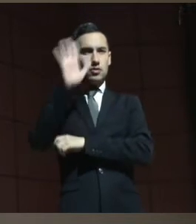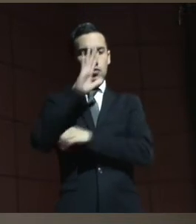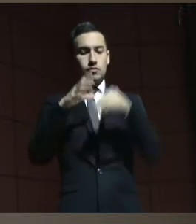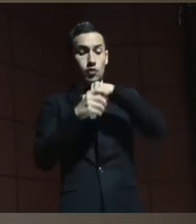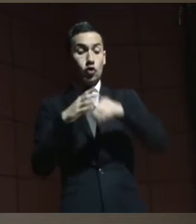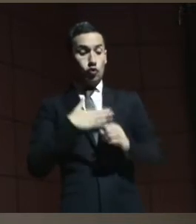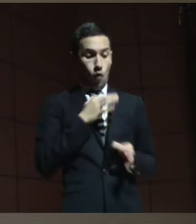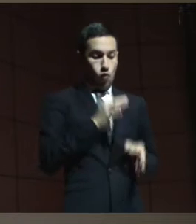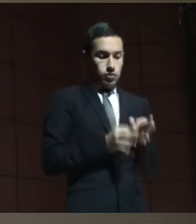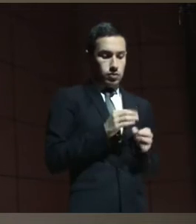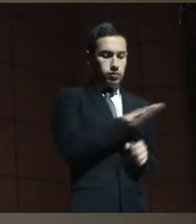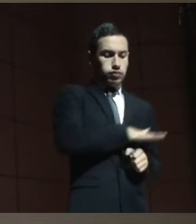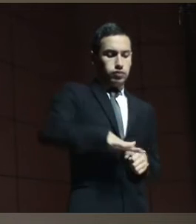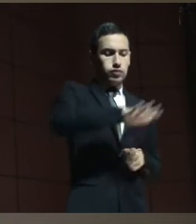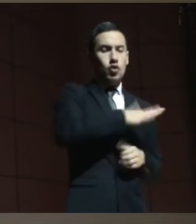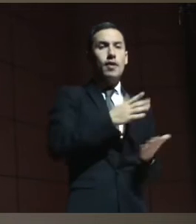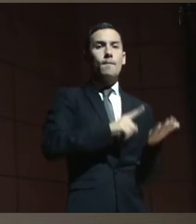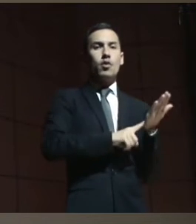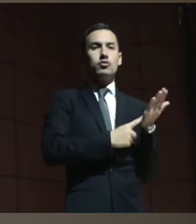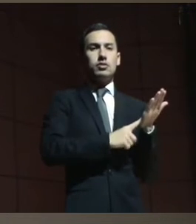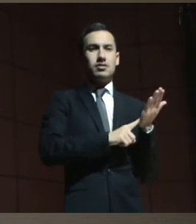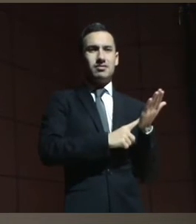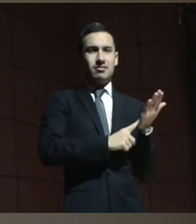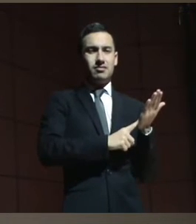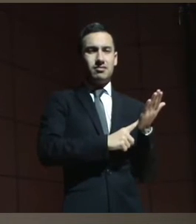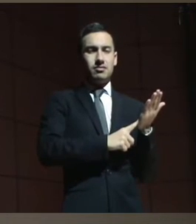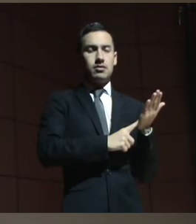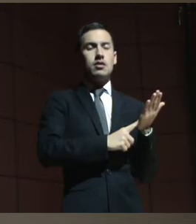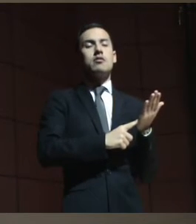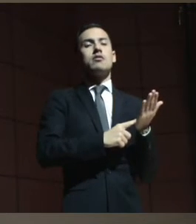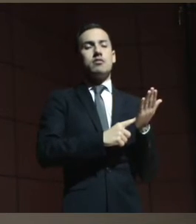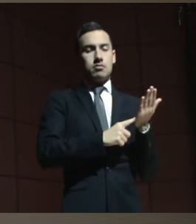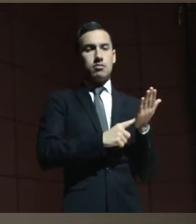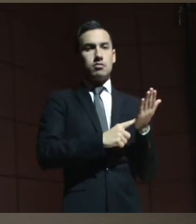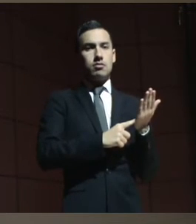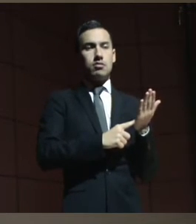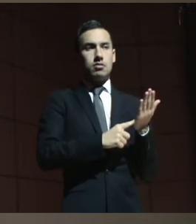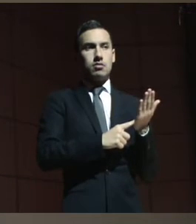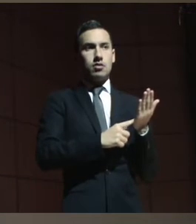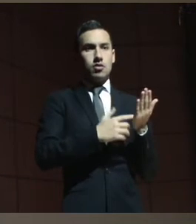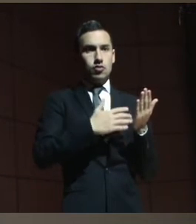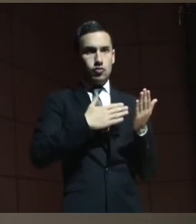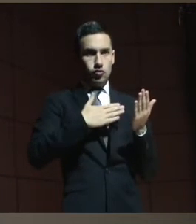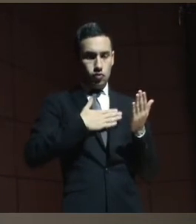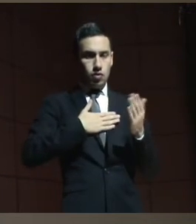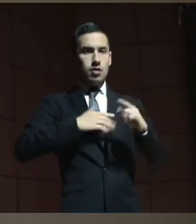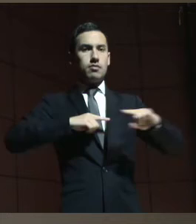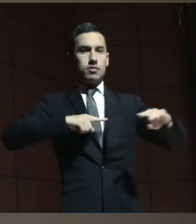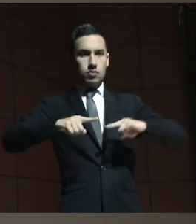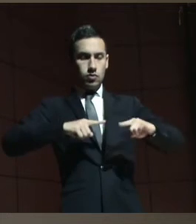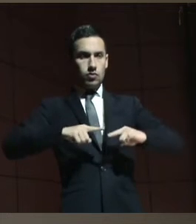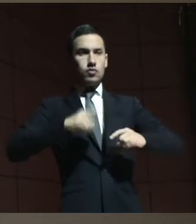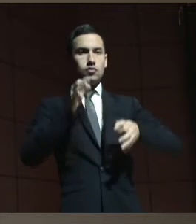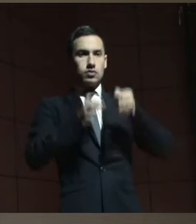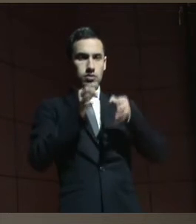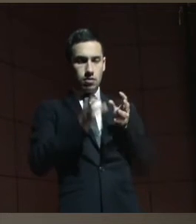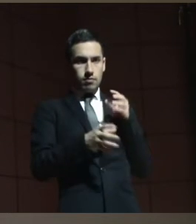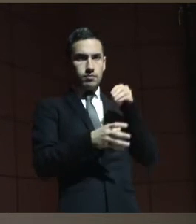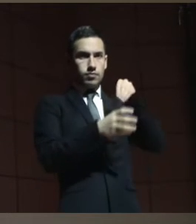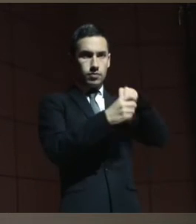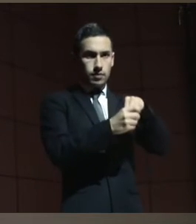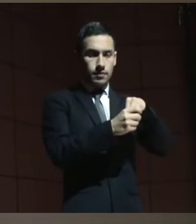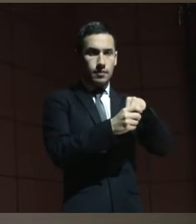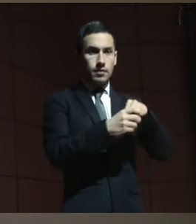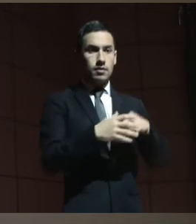jueza de la provincia de Buenos Aires. Por lo tanto, pertenezco a la administración de justicia. Sin embargo, lo que